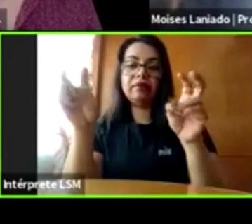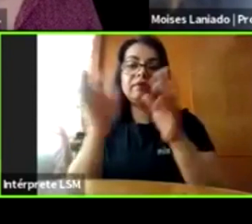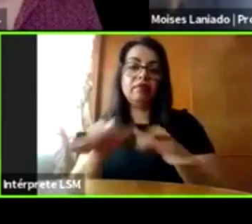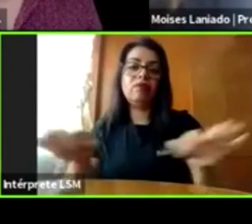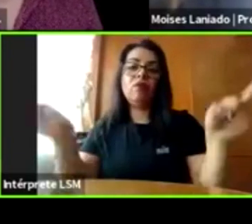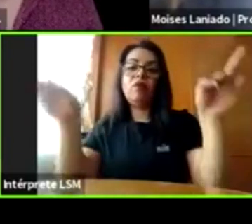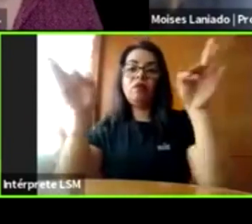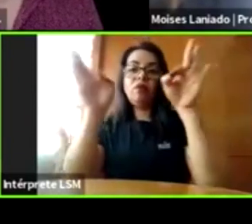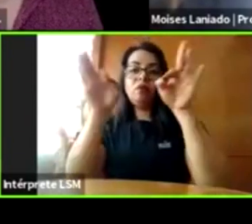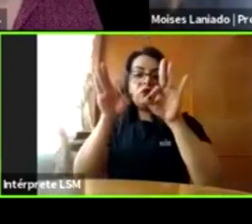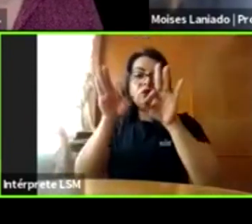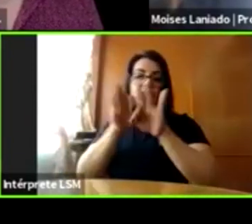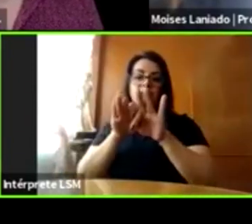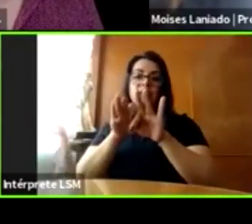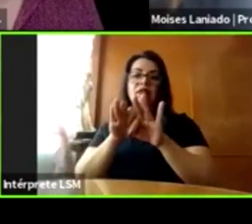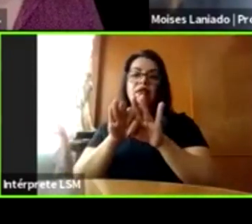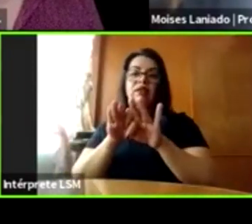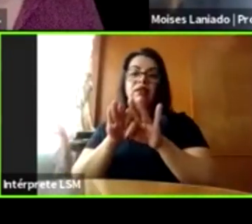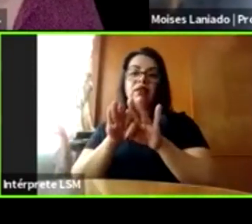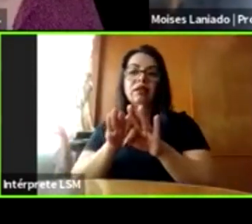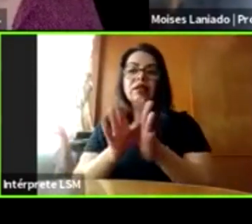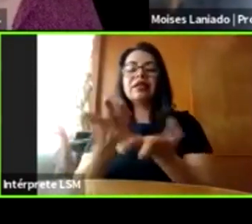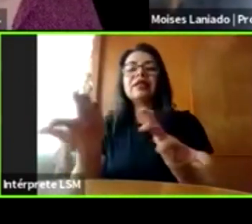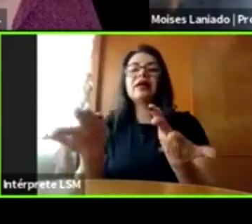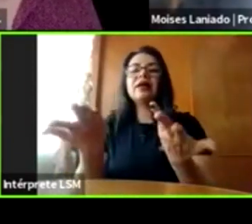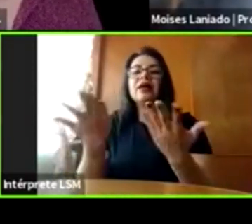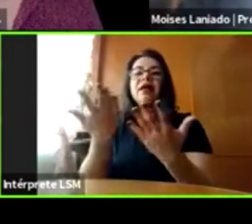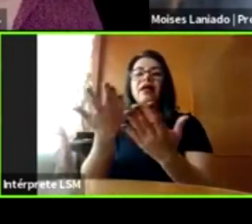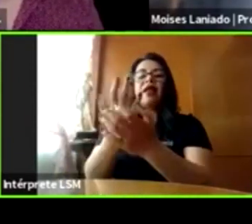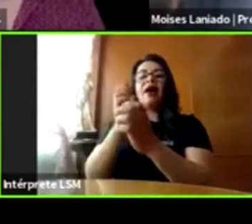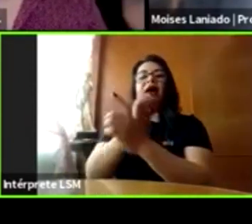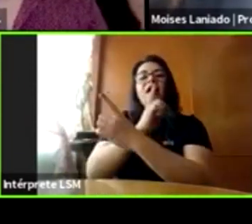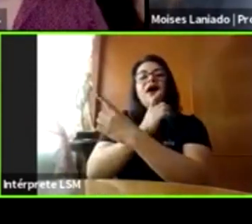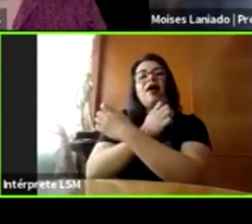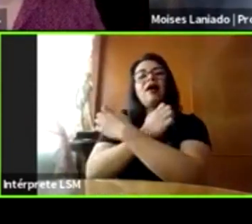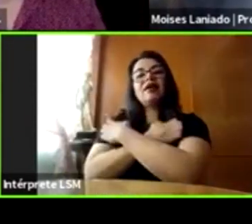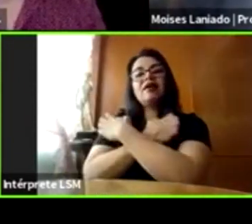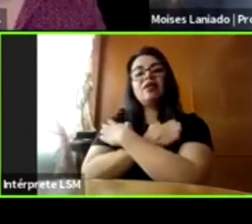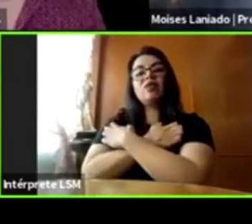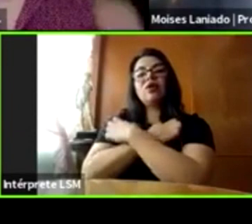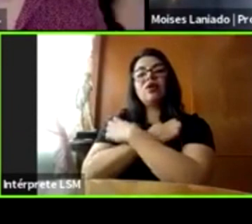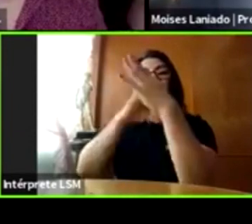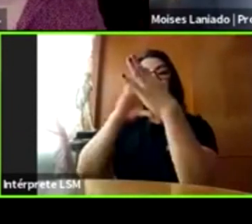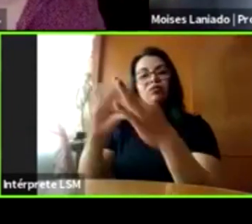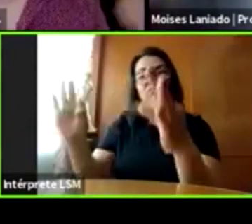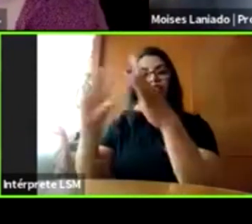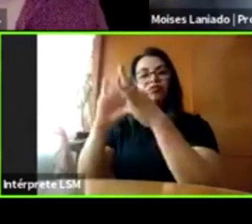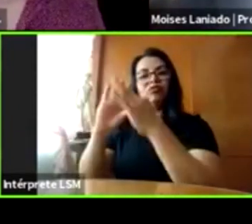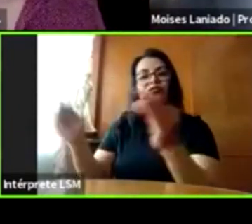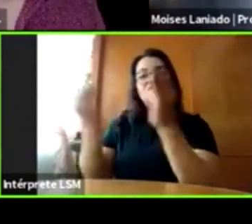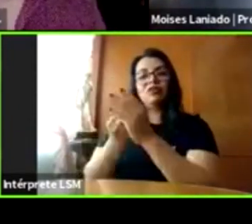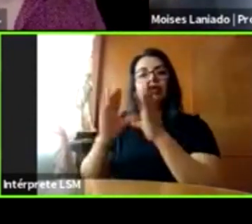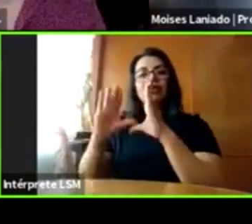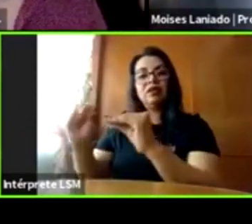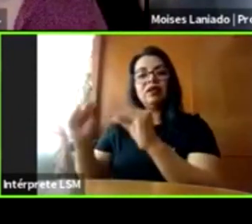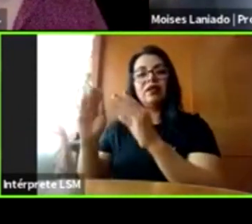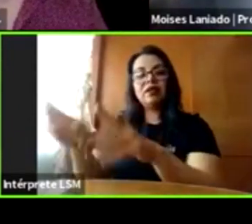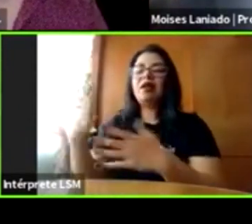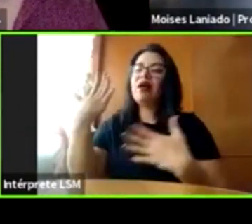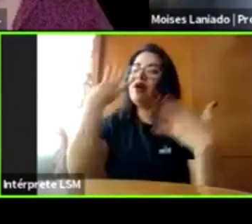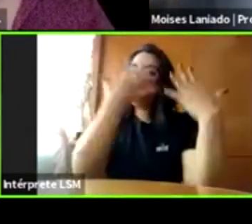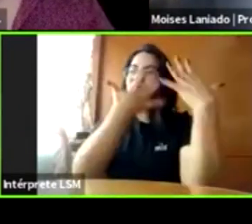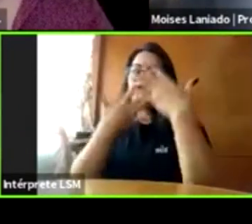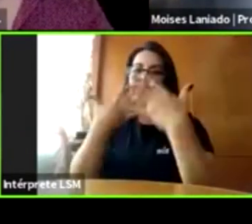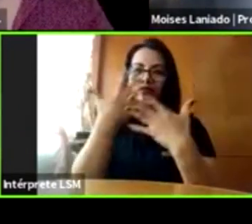malentendemos la palabra disciplina como corregir un problema o incluso castigar o dar un castigo